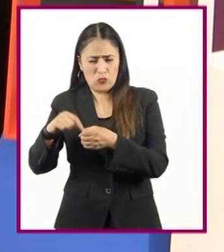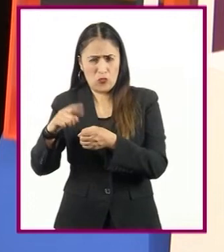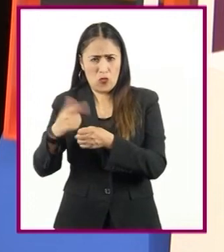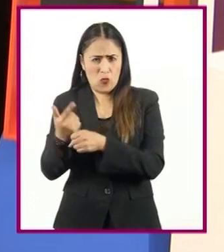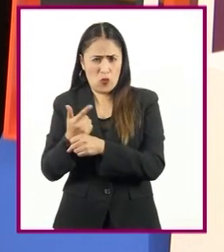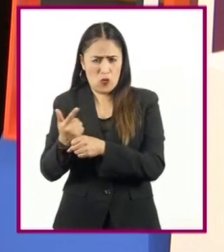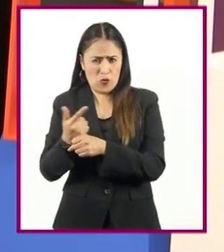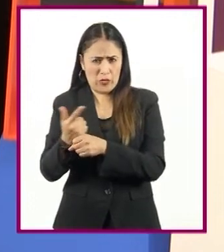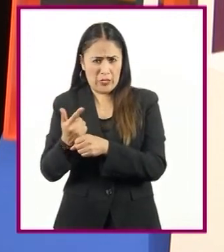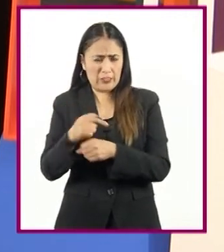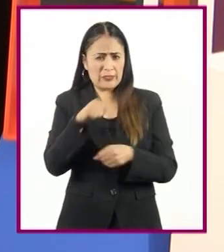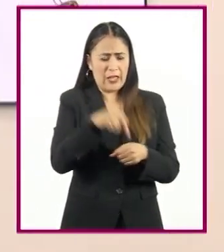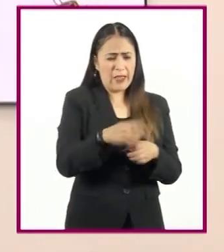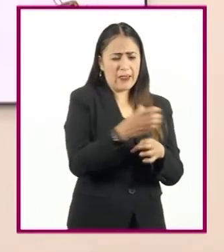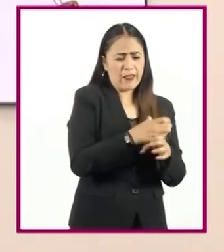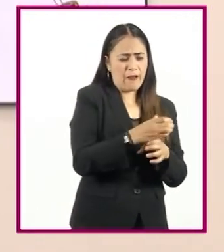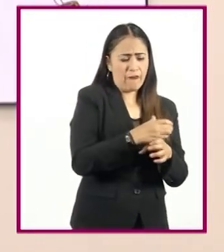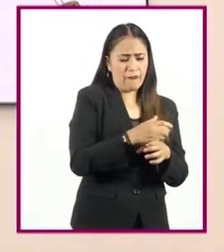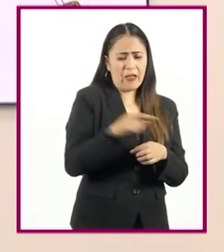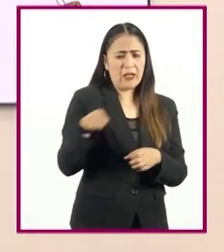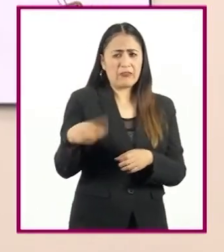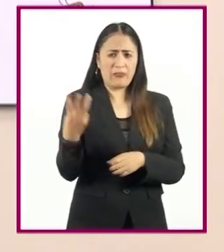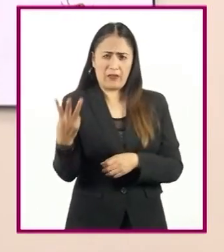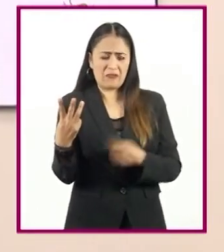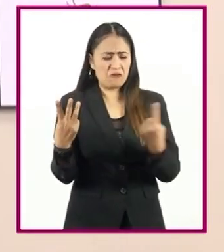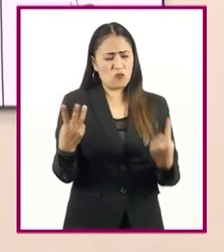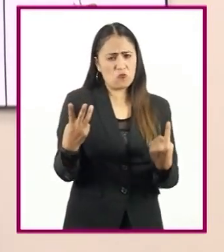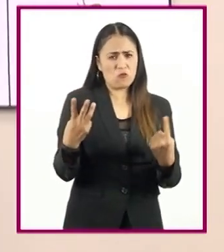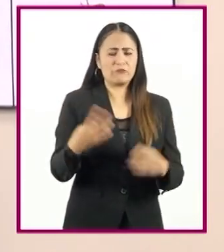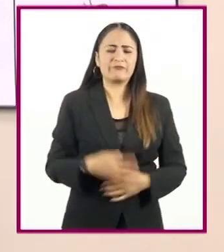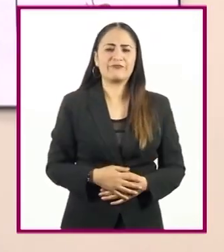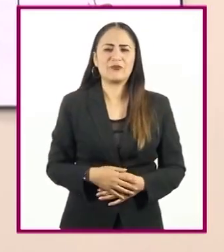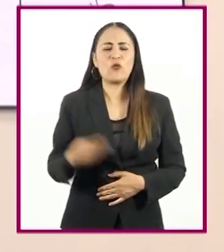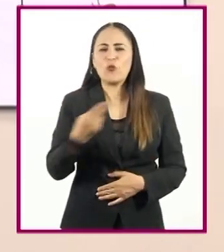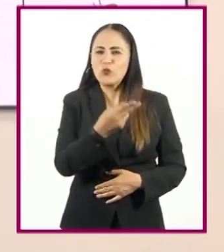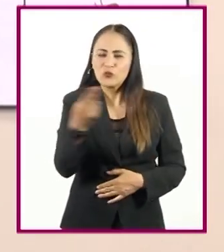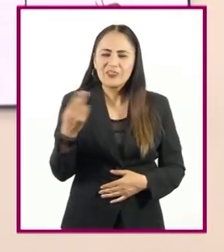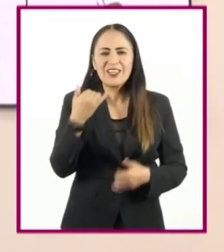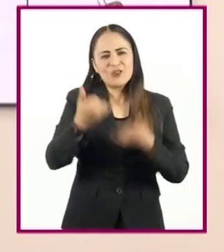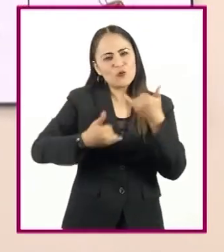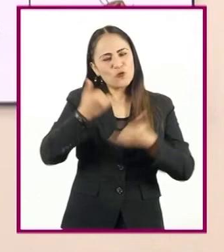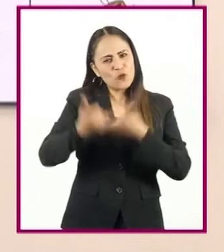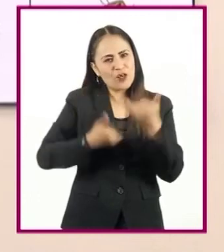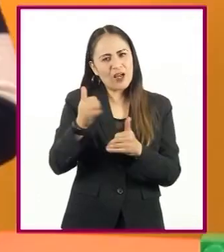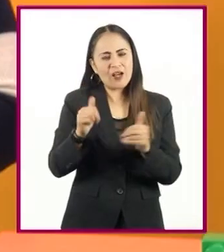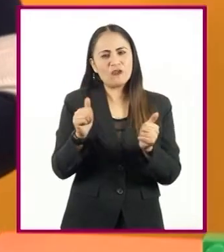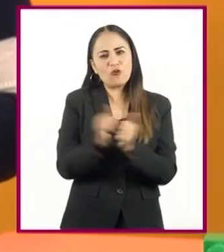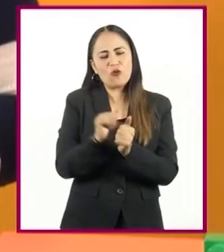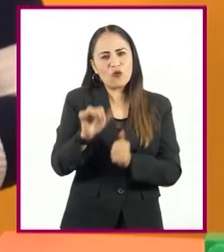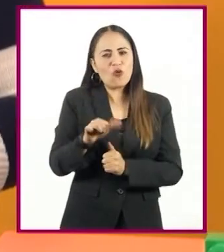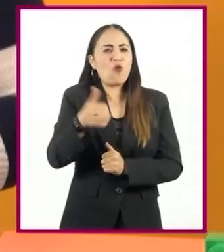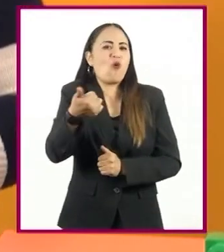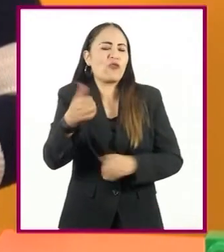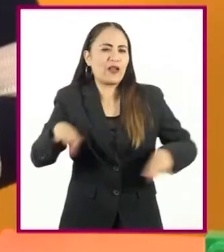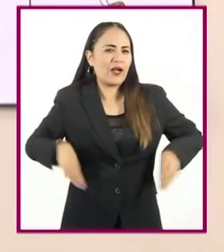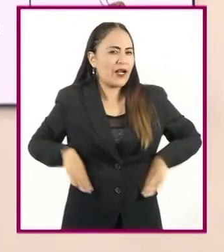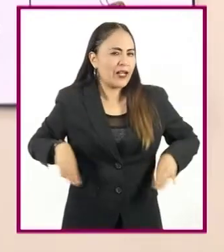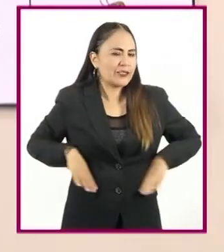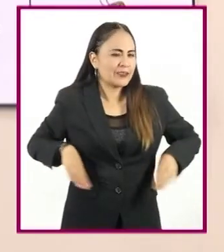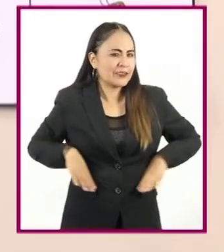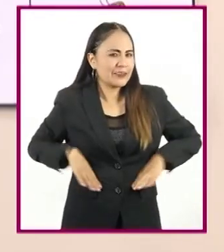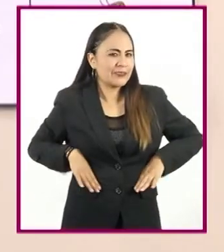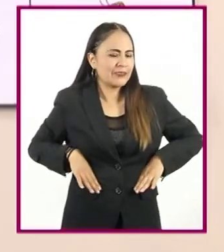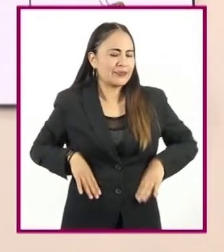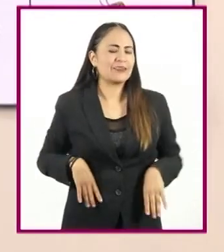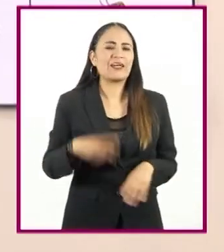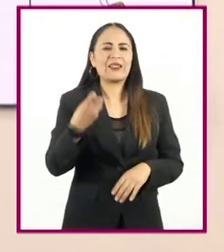que café. Los invitamos a realizar este divertido juego con otra característica de algún otro organismo y